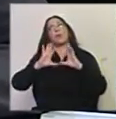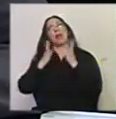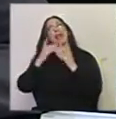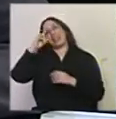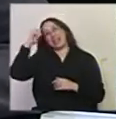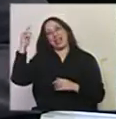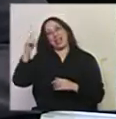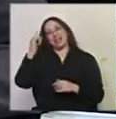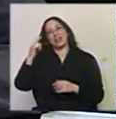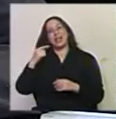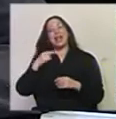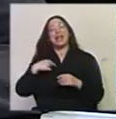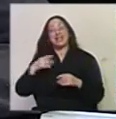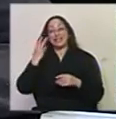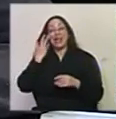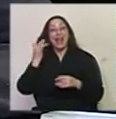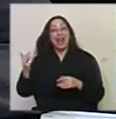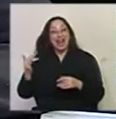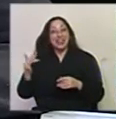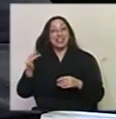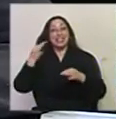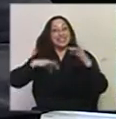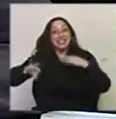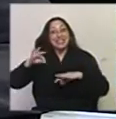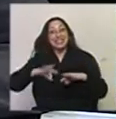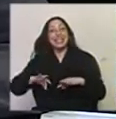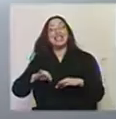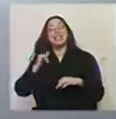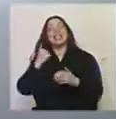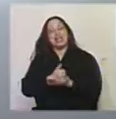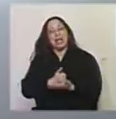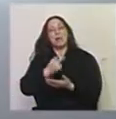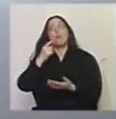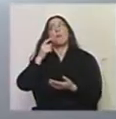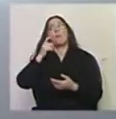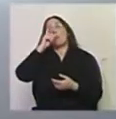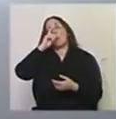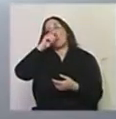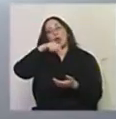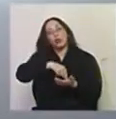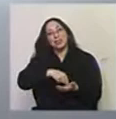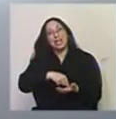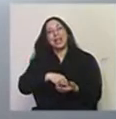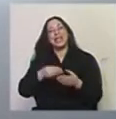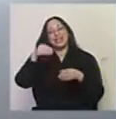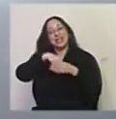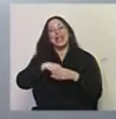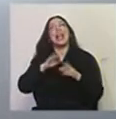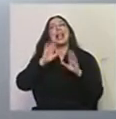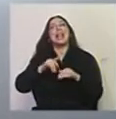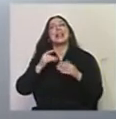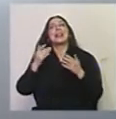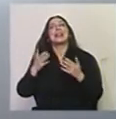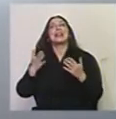este momento nuestras artes escénicas están en Buenos Aires, integradas a la temporada del San Martín, porque